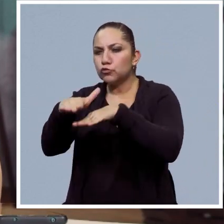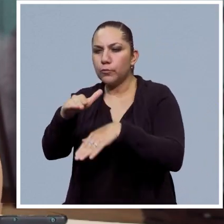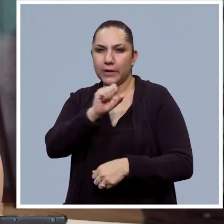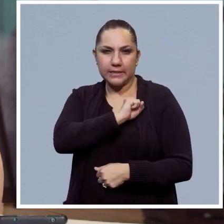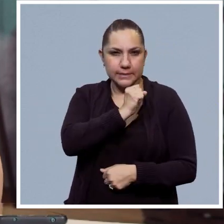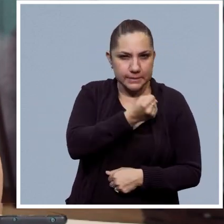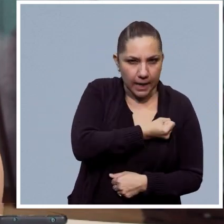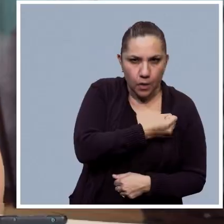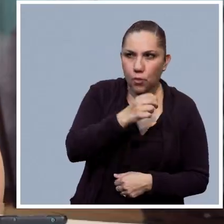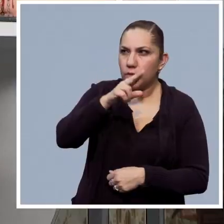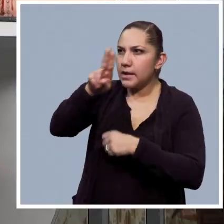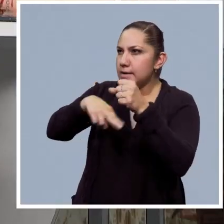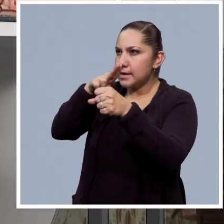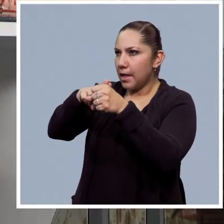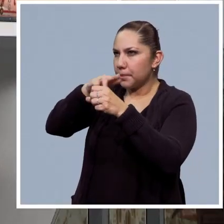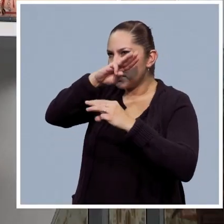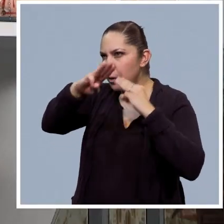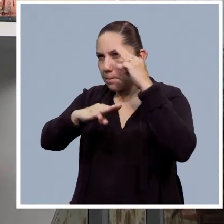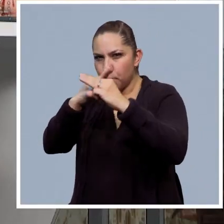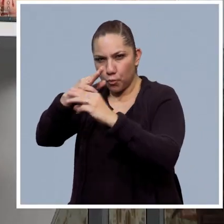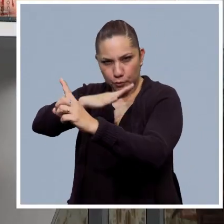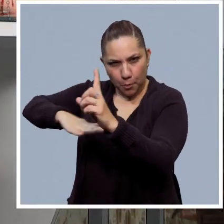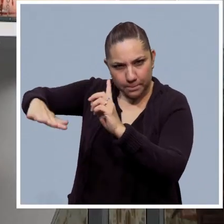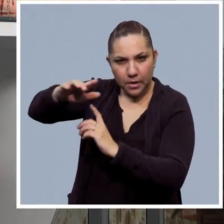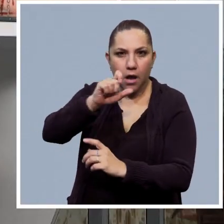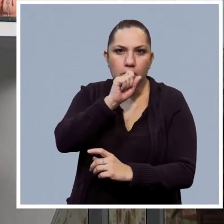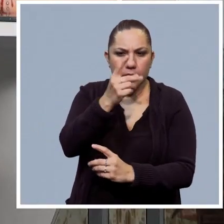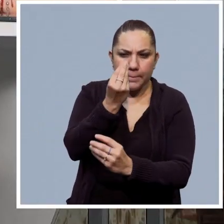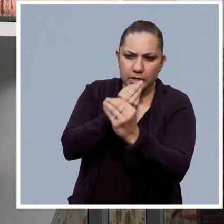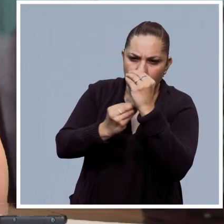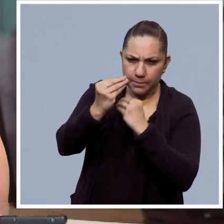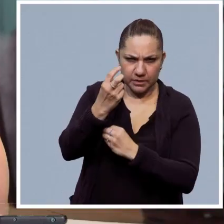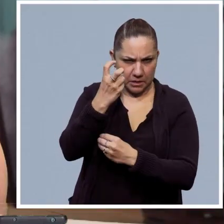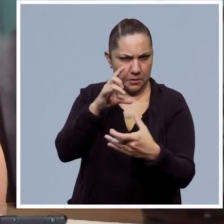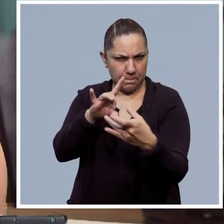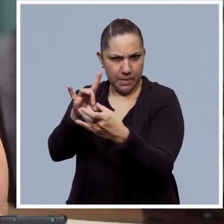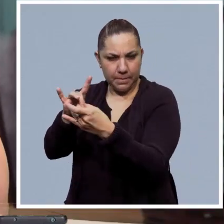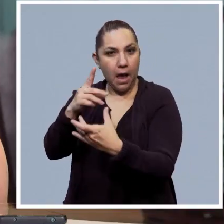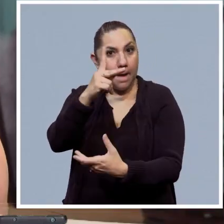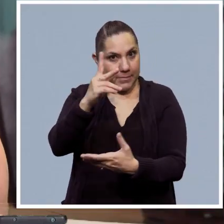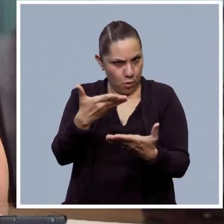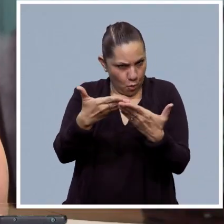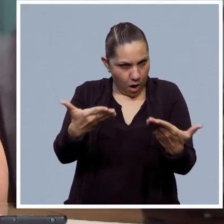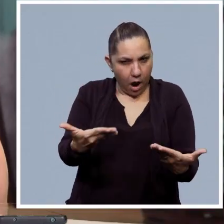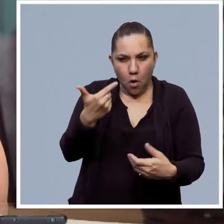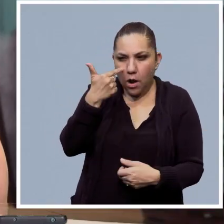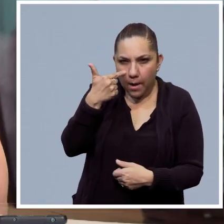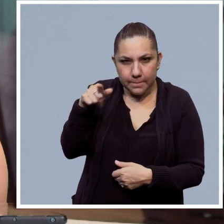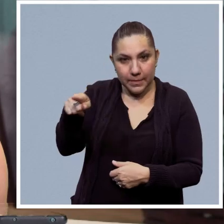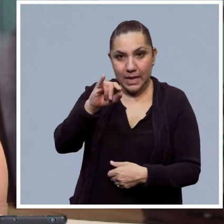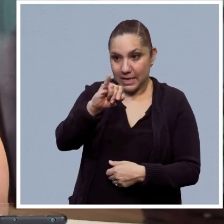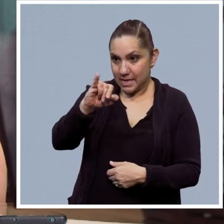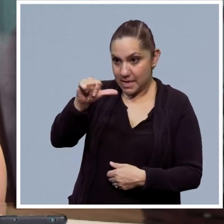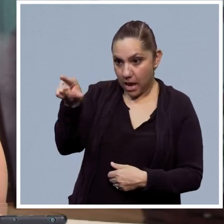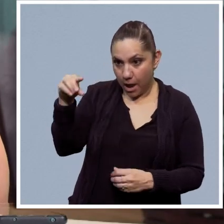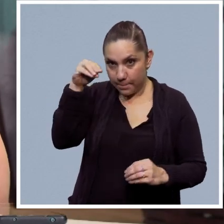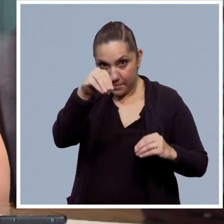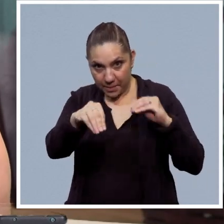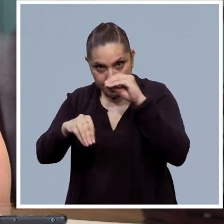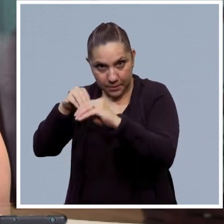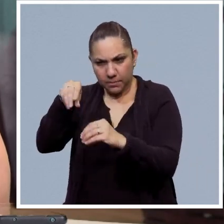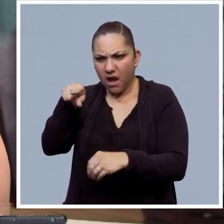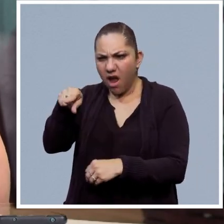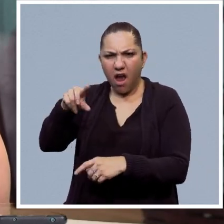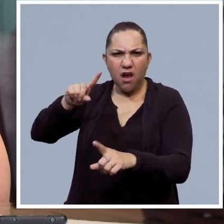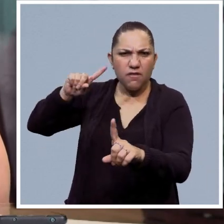ambiente y también de alimentación. Pero vayamos a conocer a más detalle cuál es la función de este laboratorio de inteligencia artificial en la siguiente